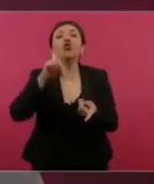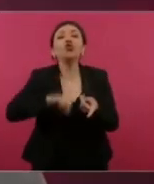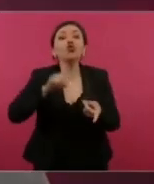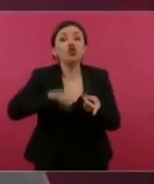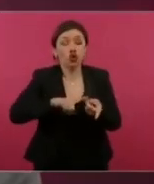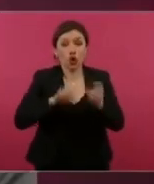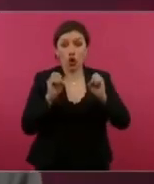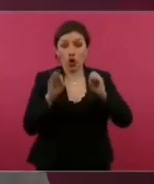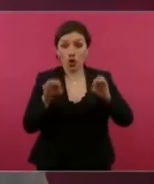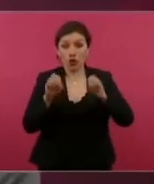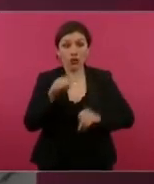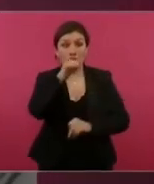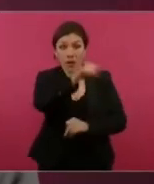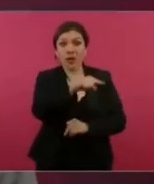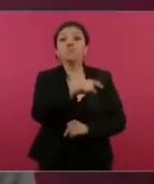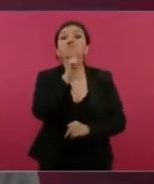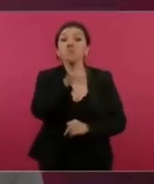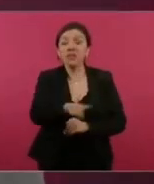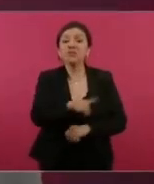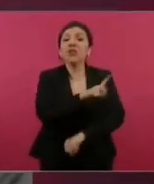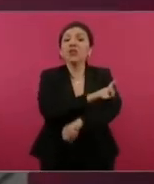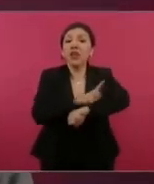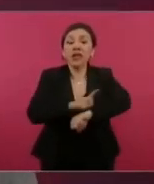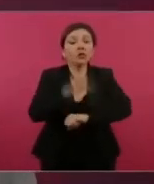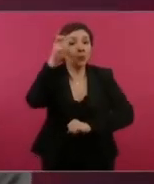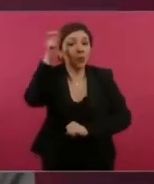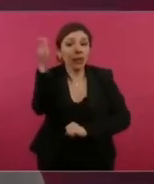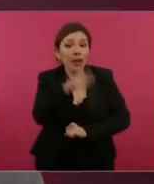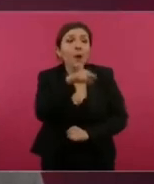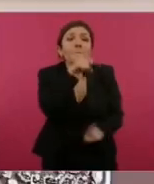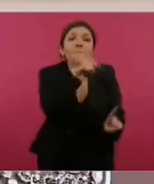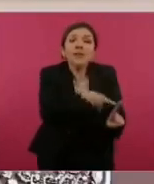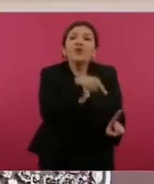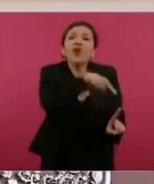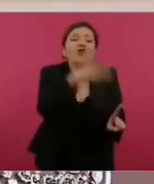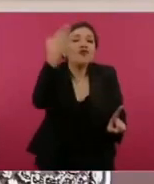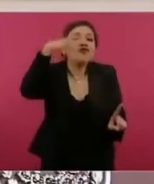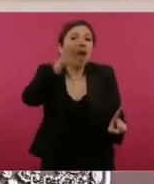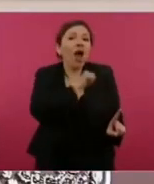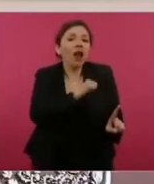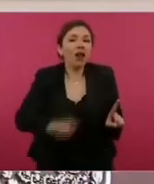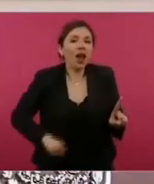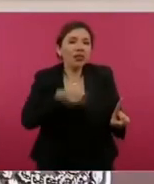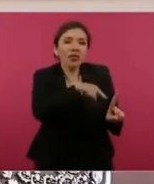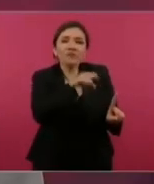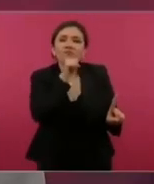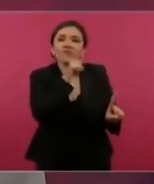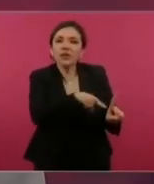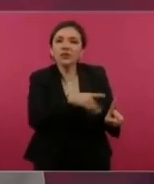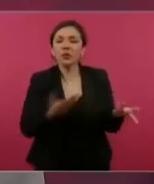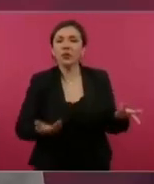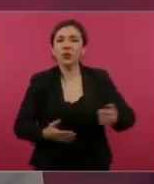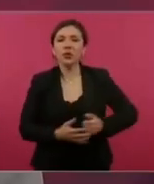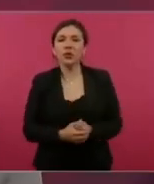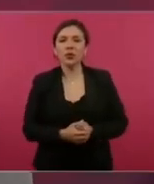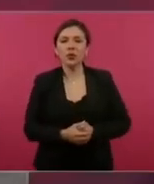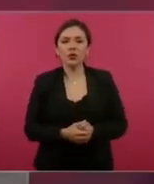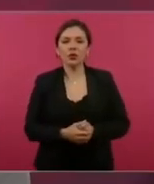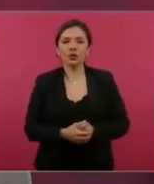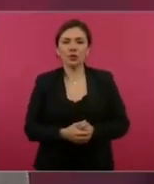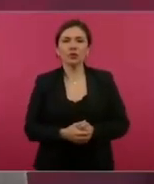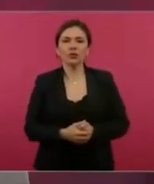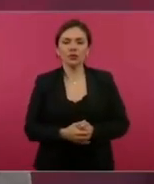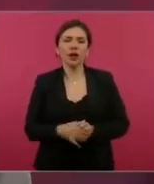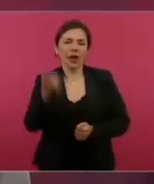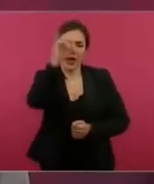fiscal en la delegación Miguel Hidalgo, donde ella fue jefa de gobierno, jefa